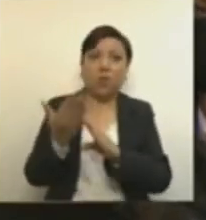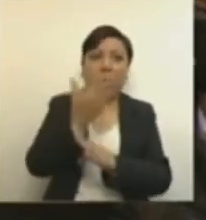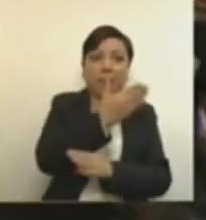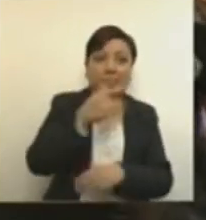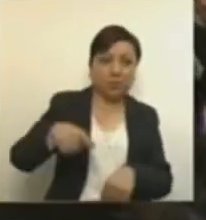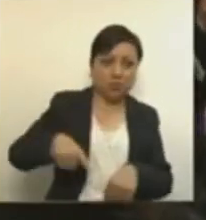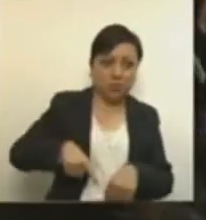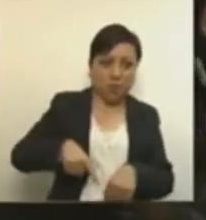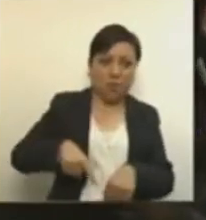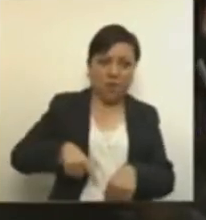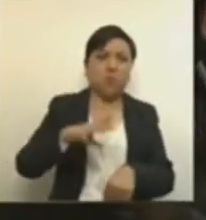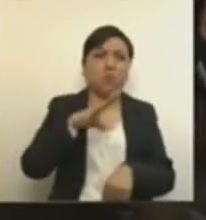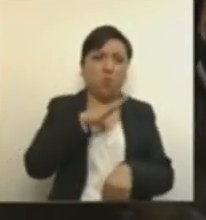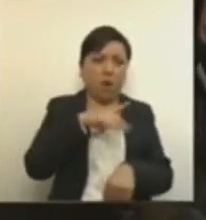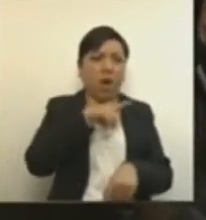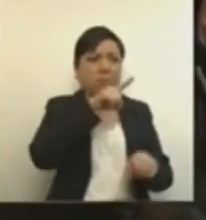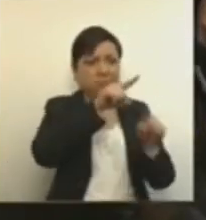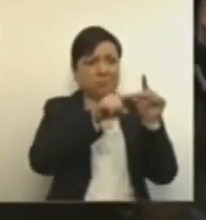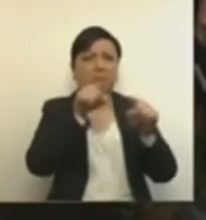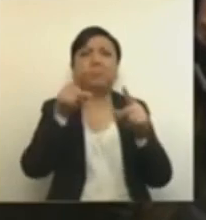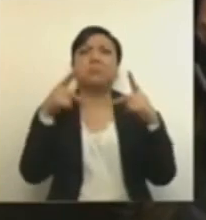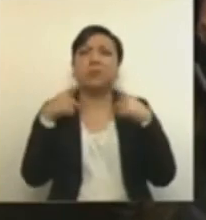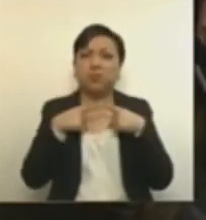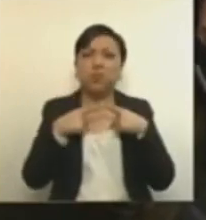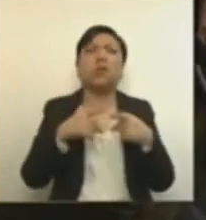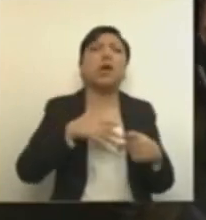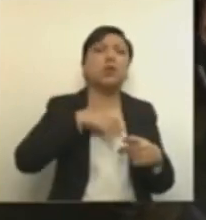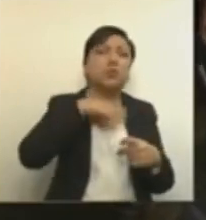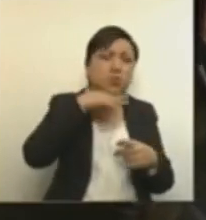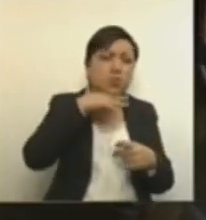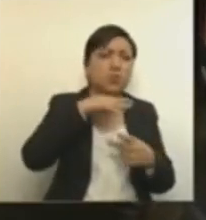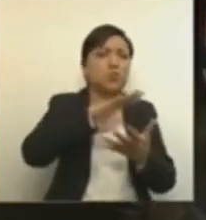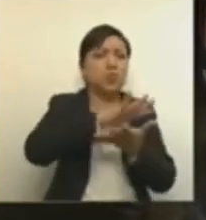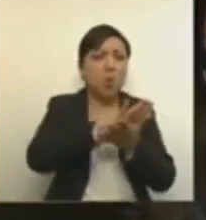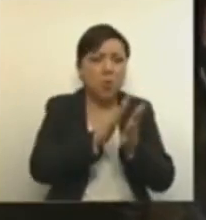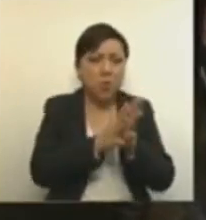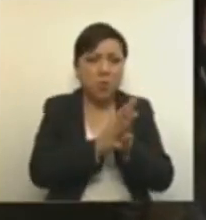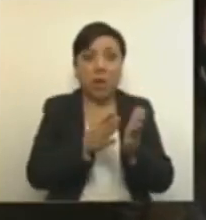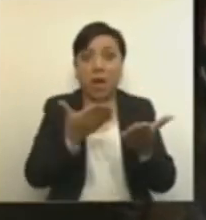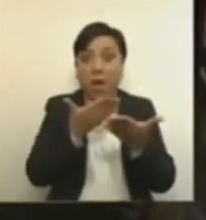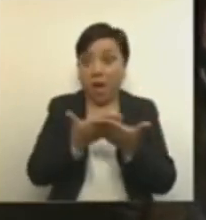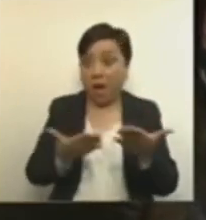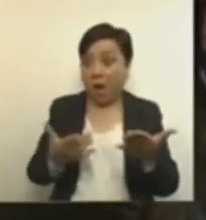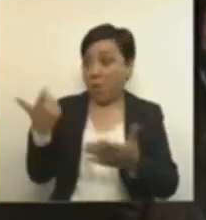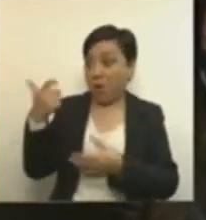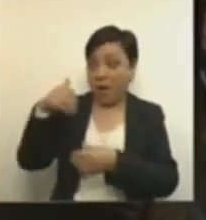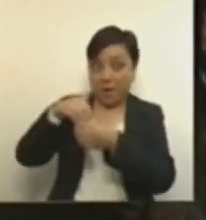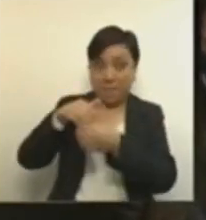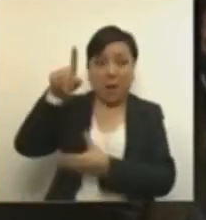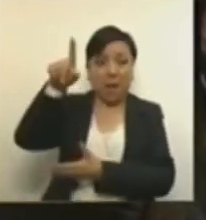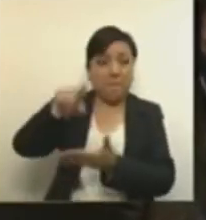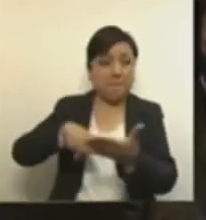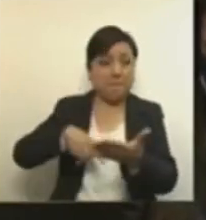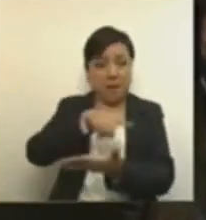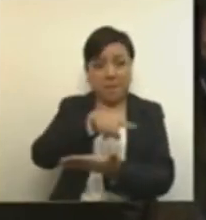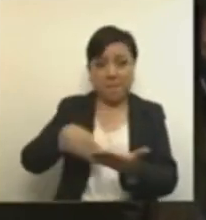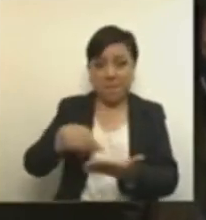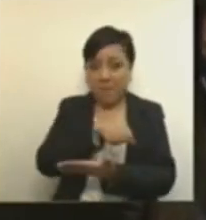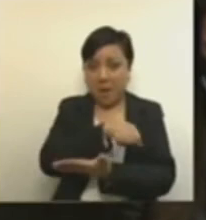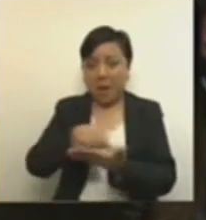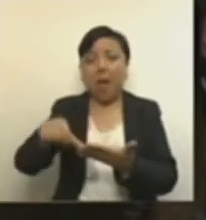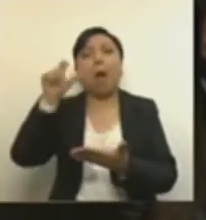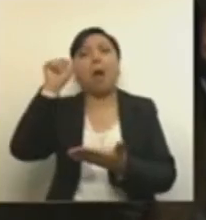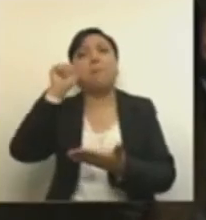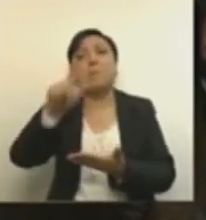filas a múltiples criminales. Hoy, si se aprueba esto, se posicionarán en la historia junto a esos